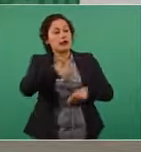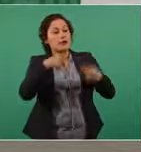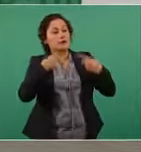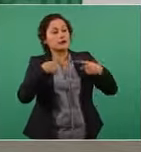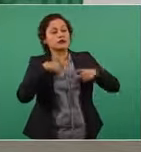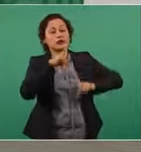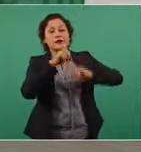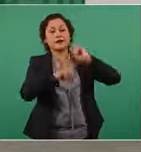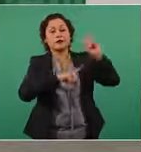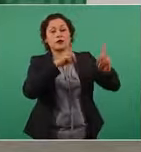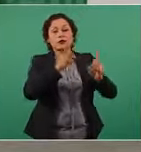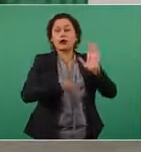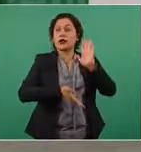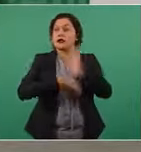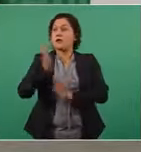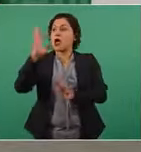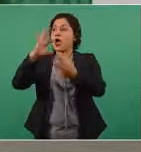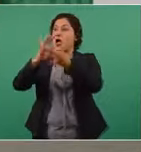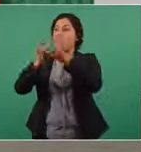en el avión,